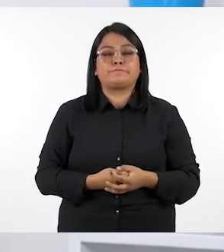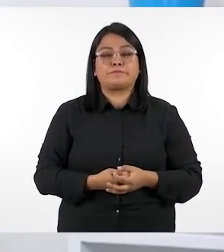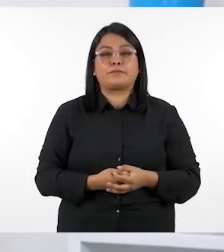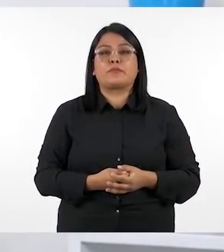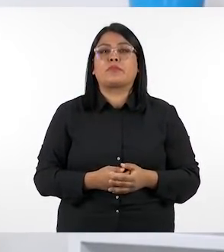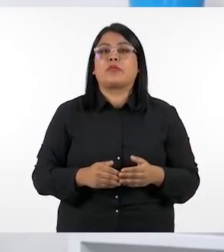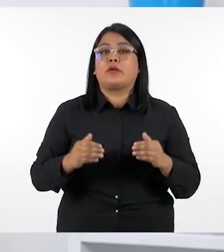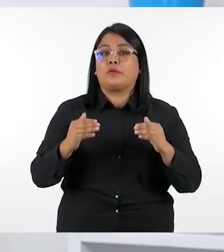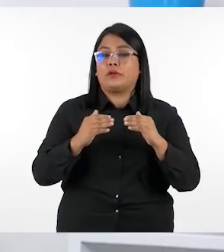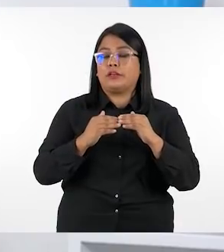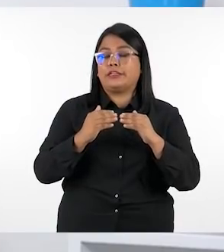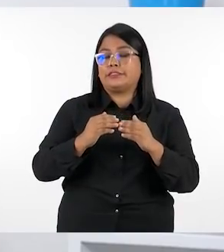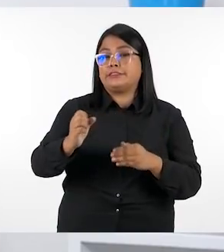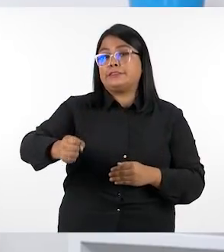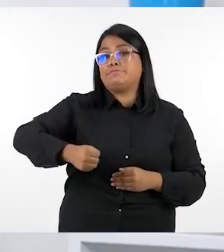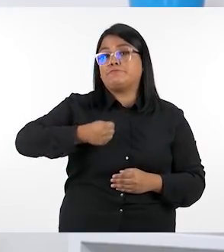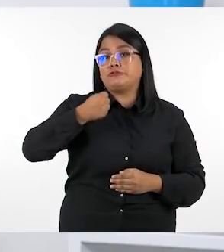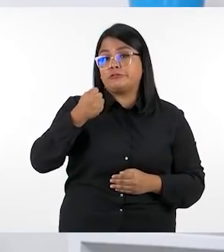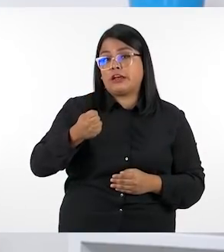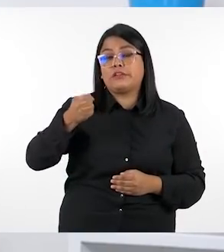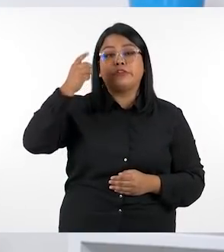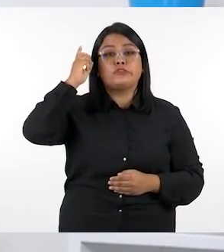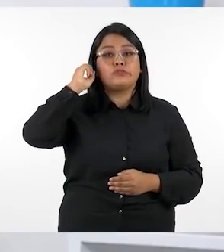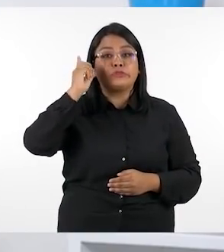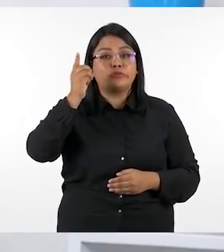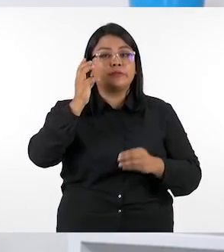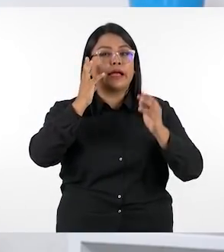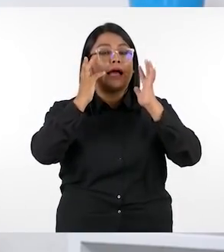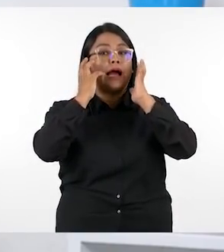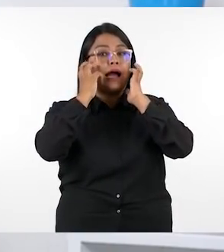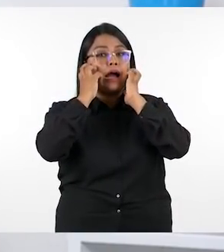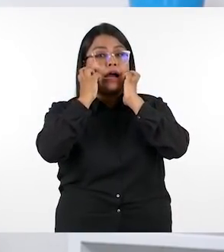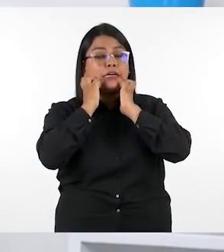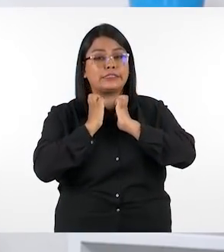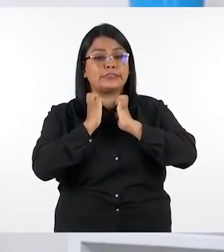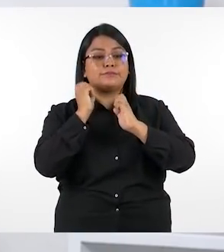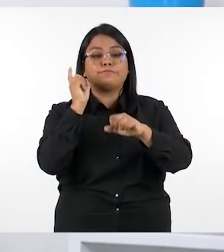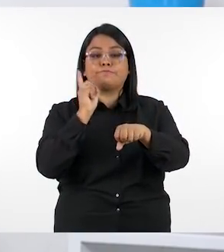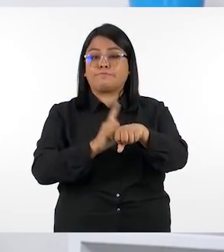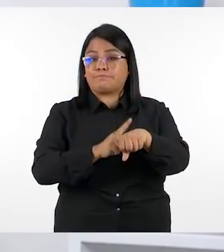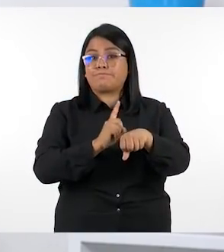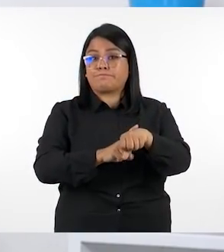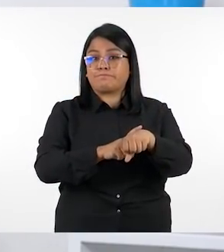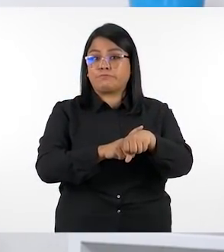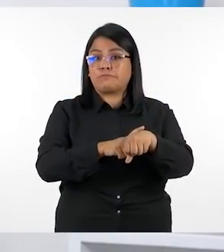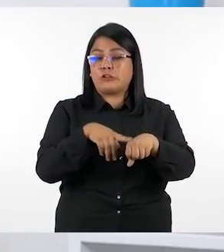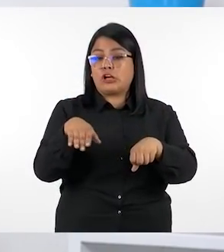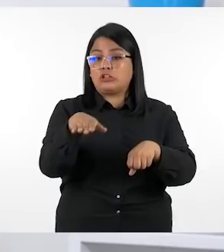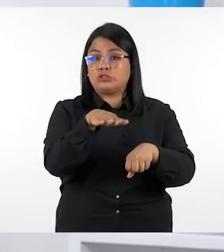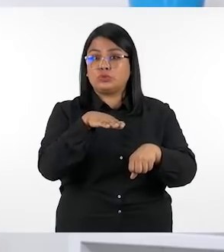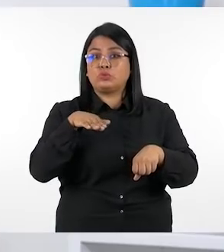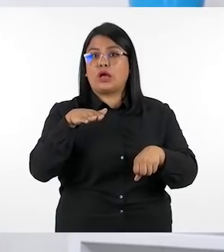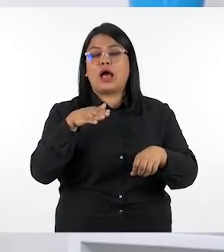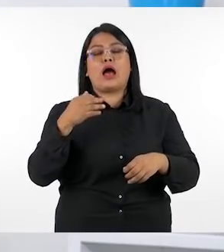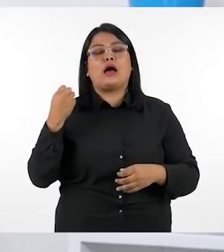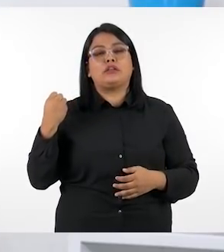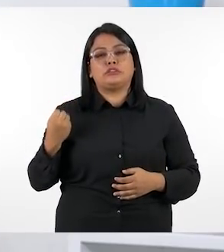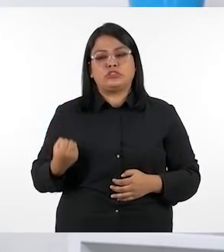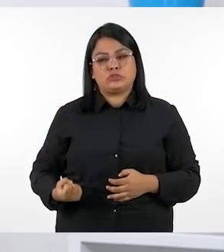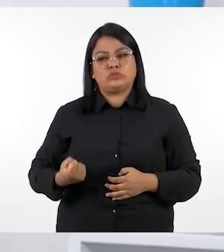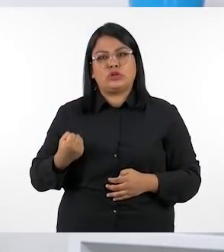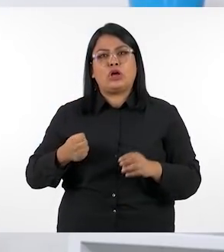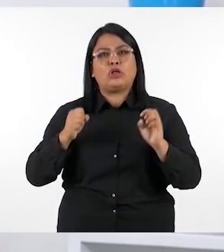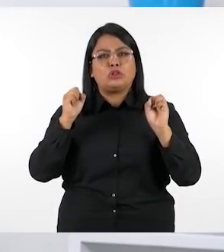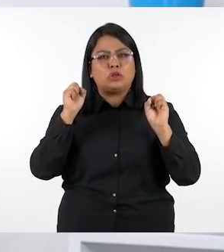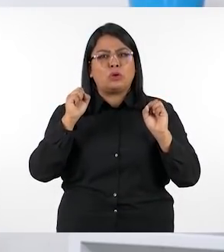por lo tanto también es importante que el docente garantice el tiempo y el espacio para que